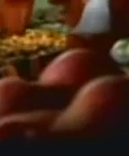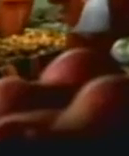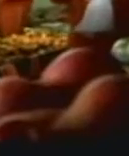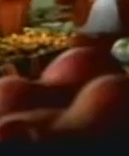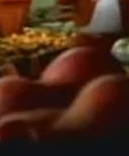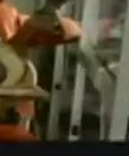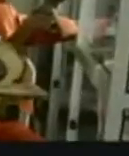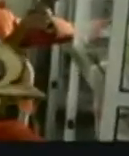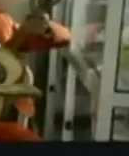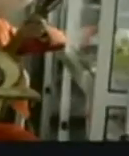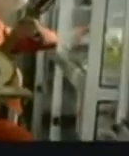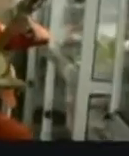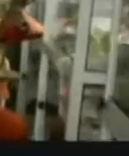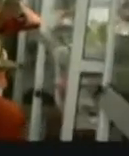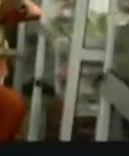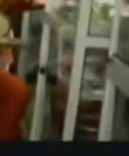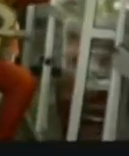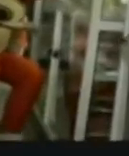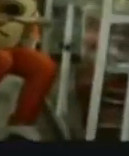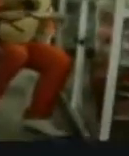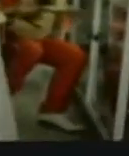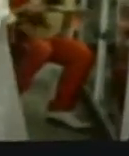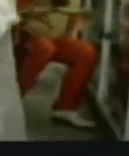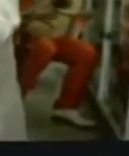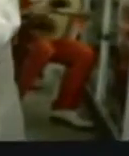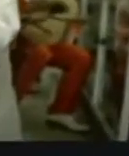tienda y la droguería.